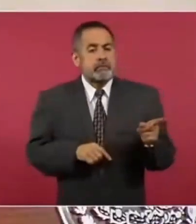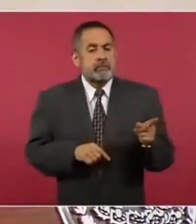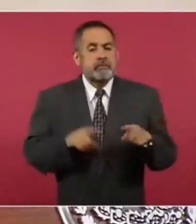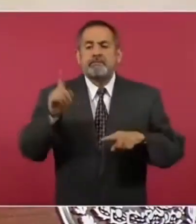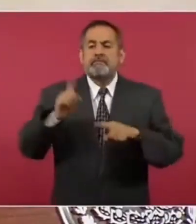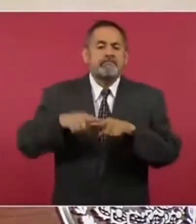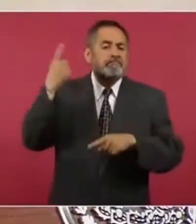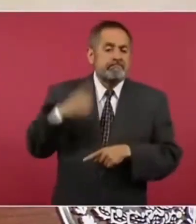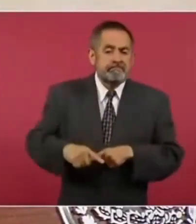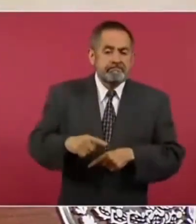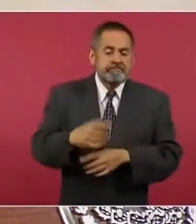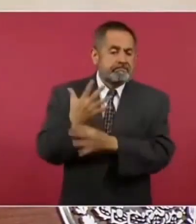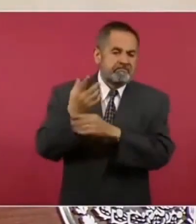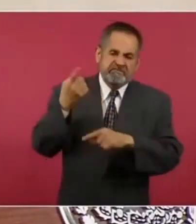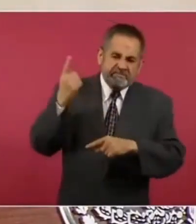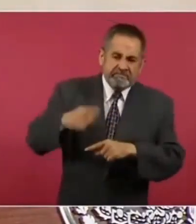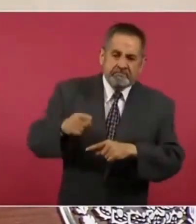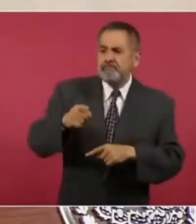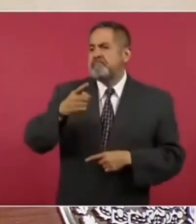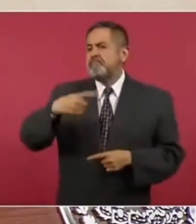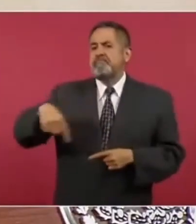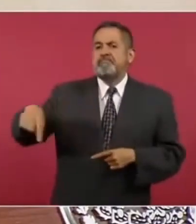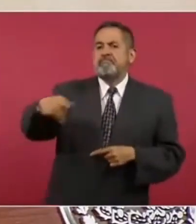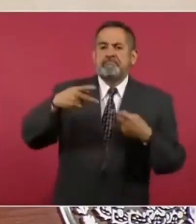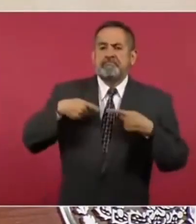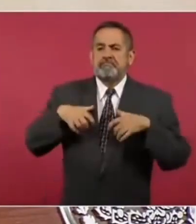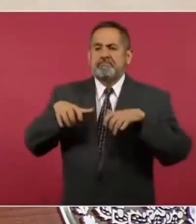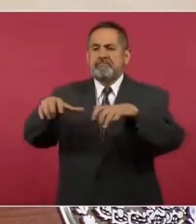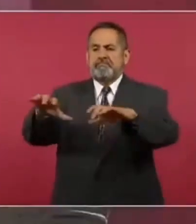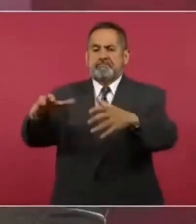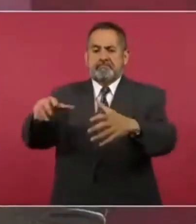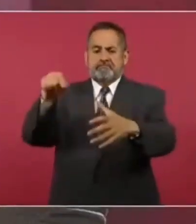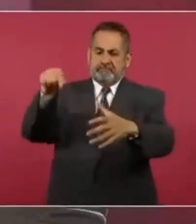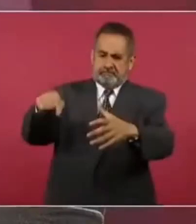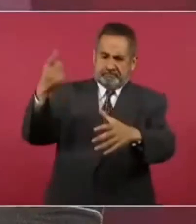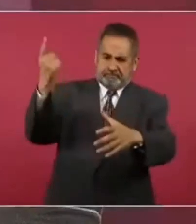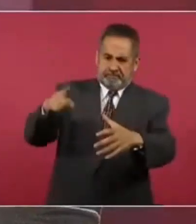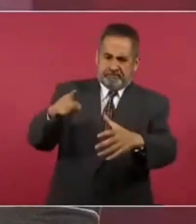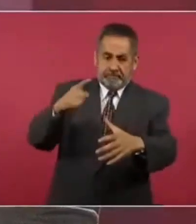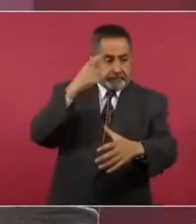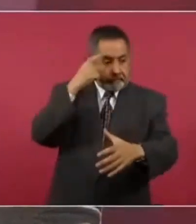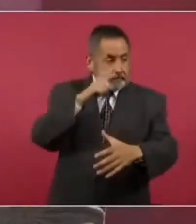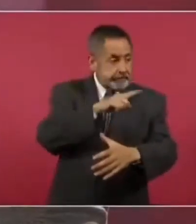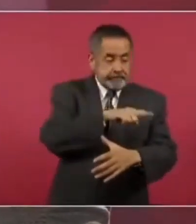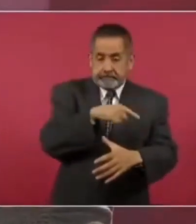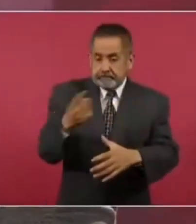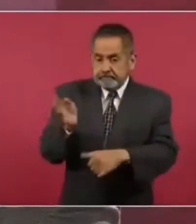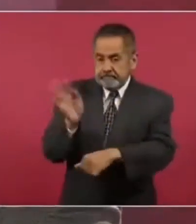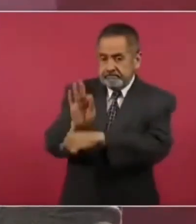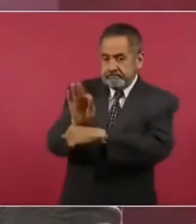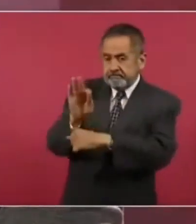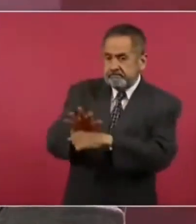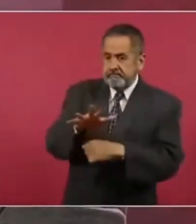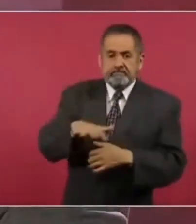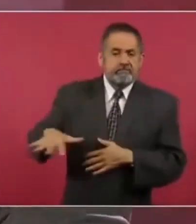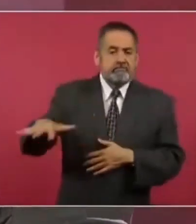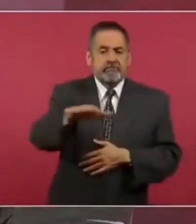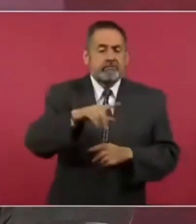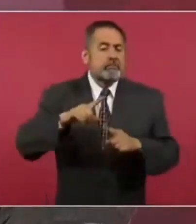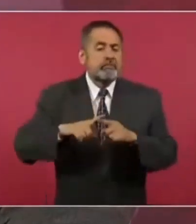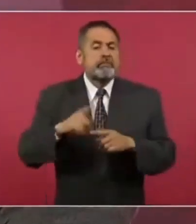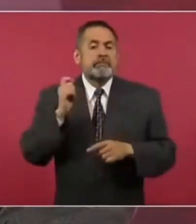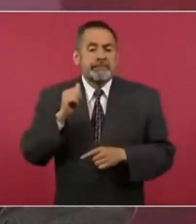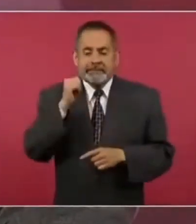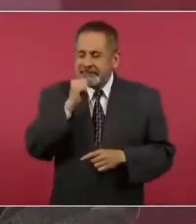del pueblo y se instituye para su beneficio. Y el pueblo tiene